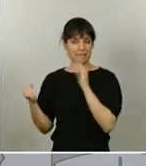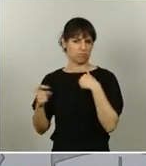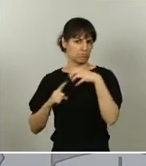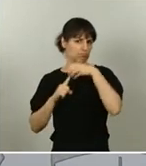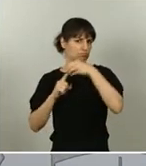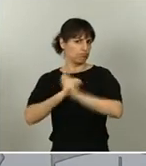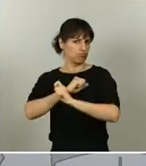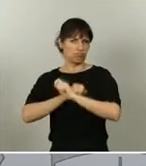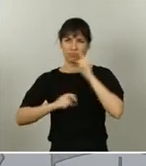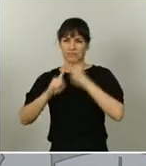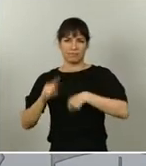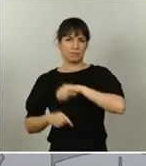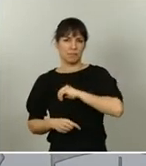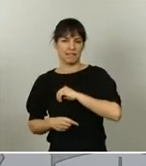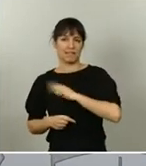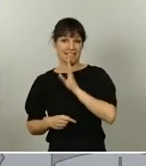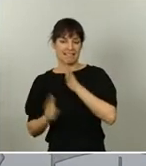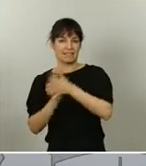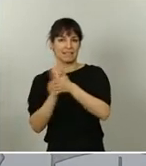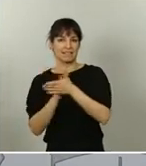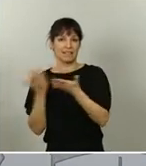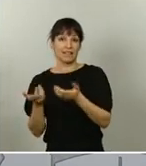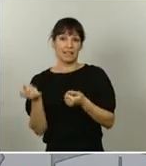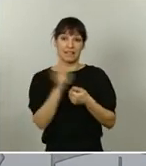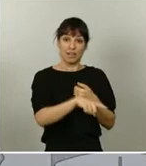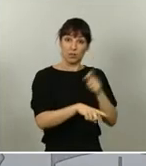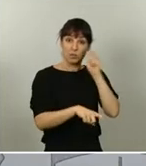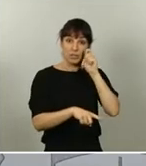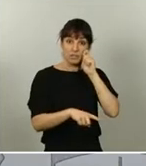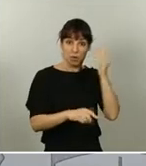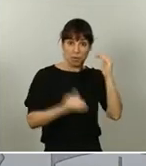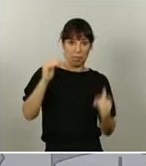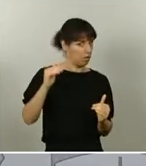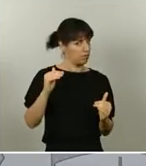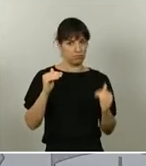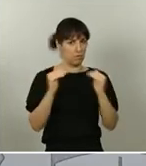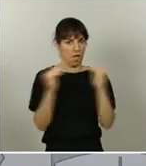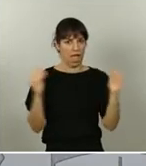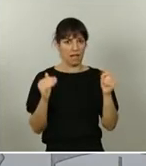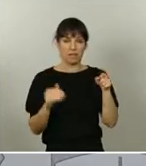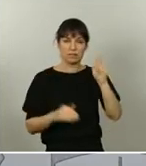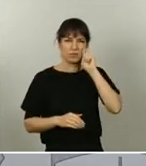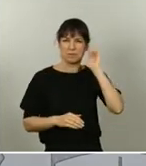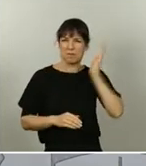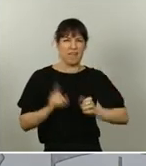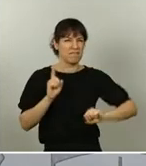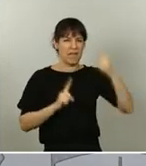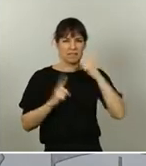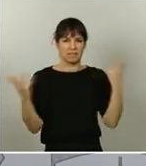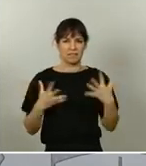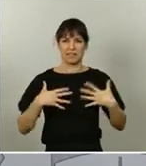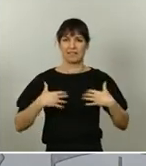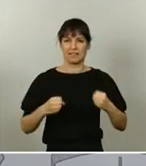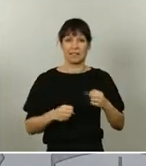país, como he dicho antes, no lo es menos el turismo, que ha sido uno de los más afectados en la emergencia sanitaria debido a las